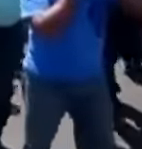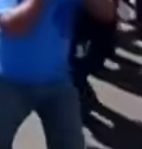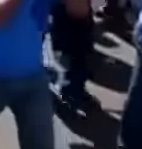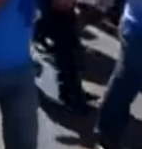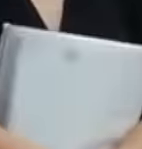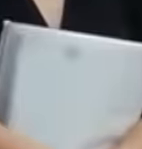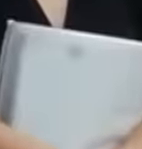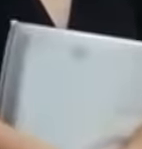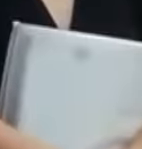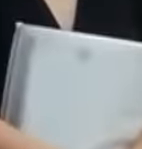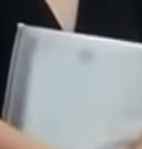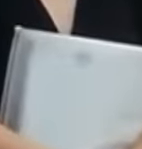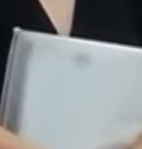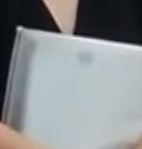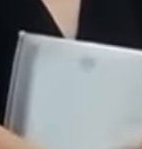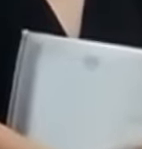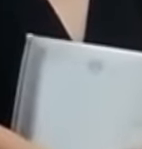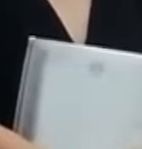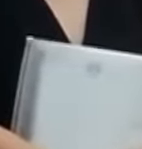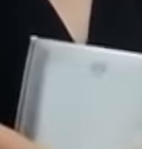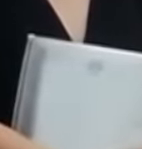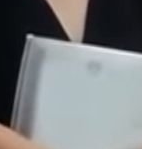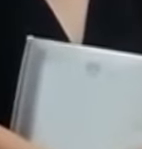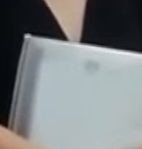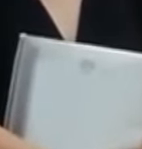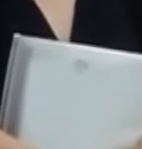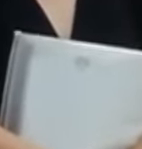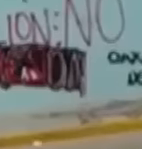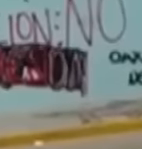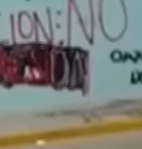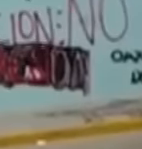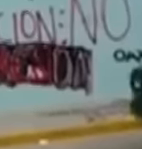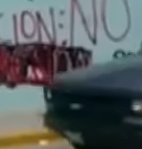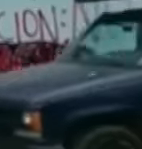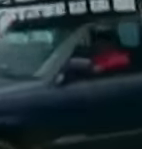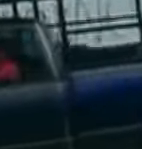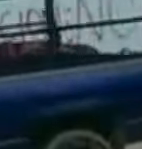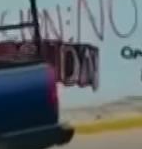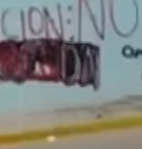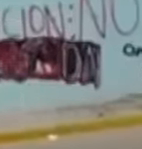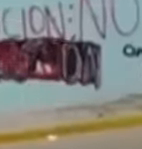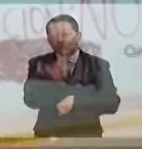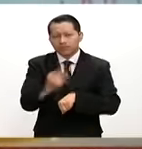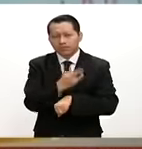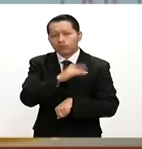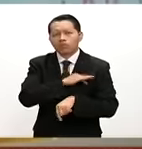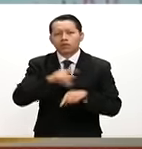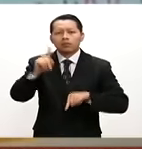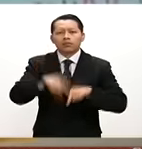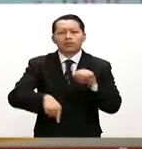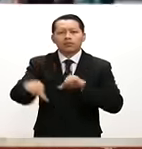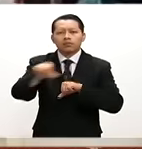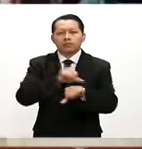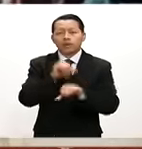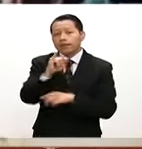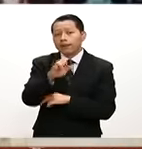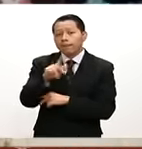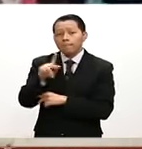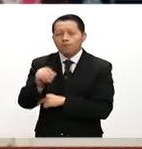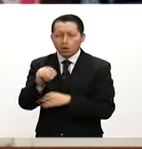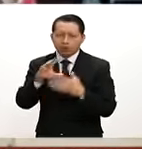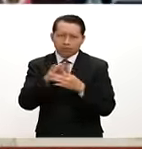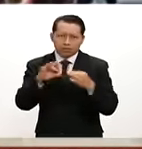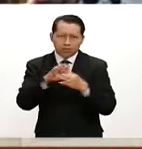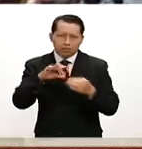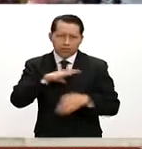Educación Pública del Estado, el IEPO, reemplazar a los maestros que no han ido a dar clases. Ante esta petición, el IEPO reiteró que tienen